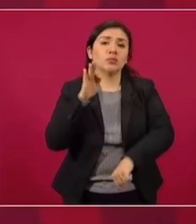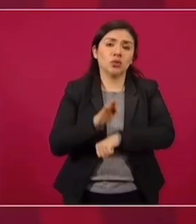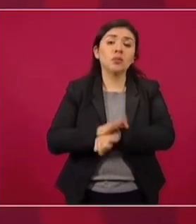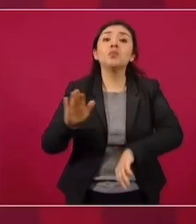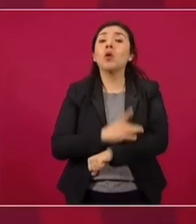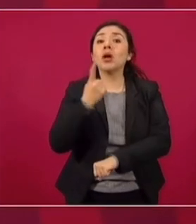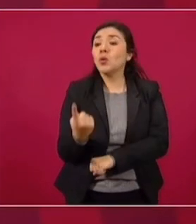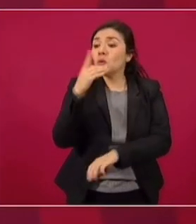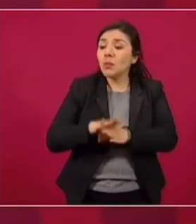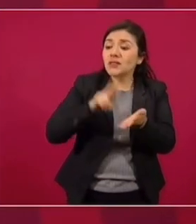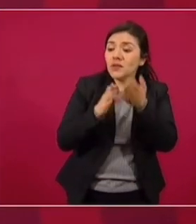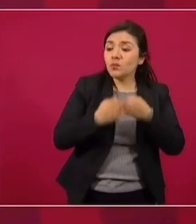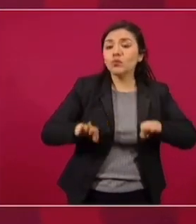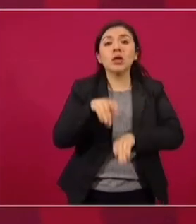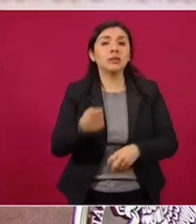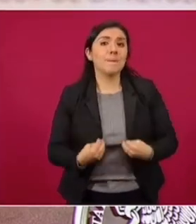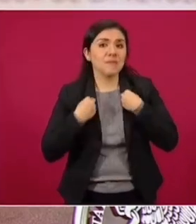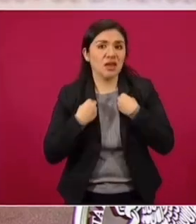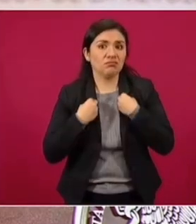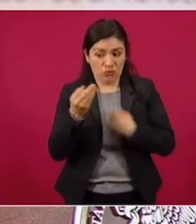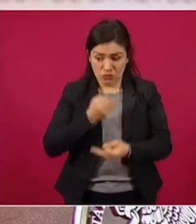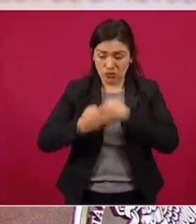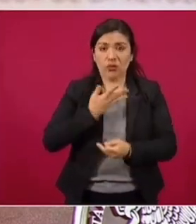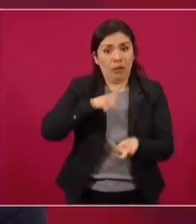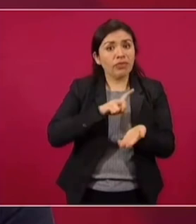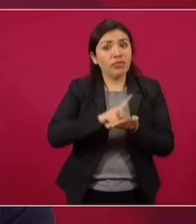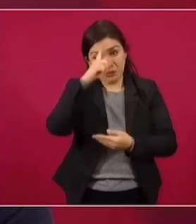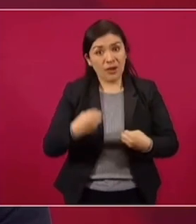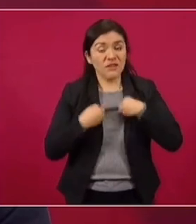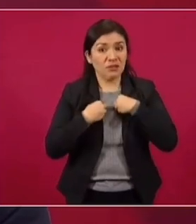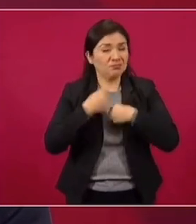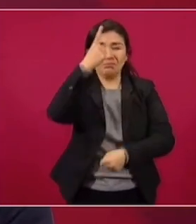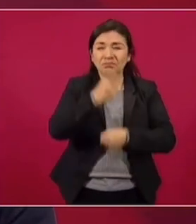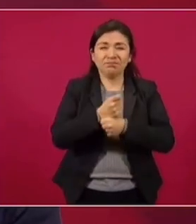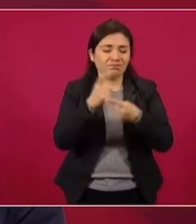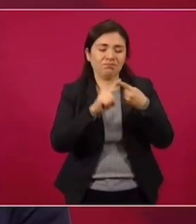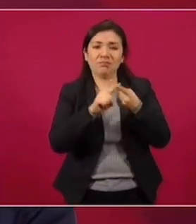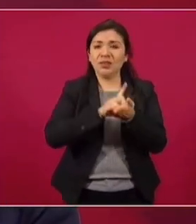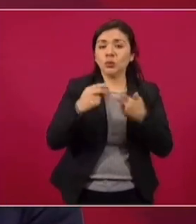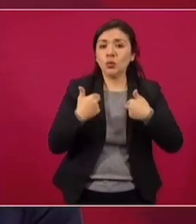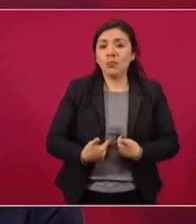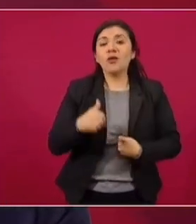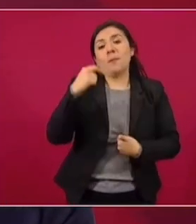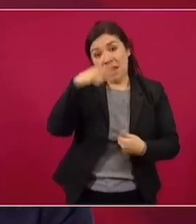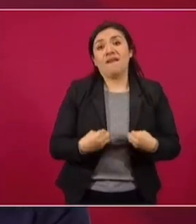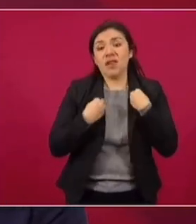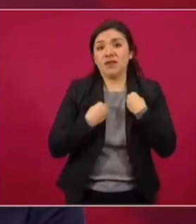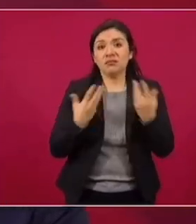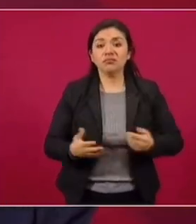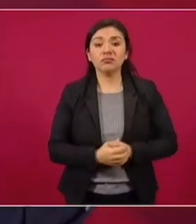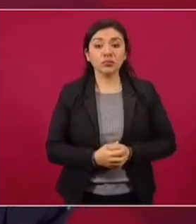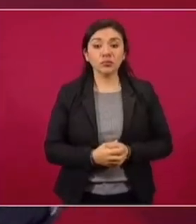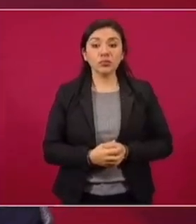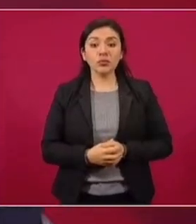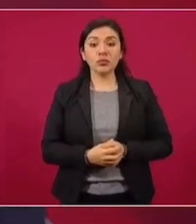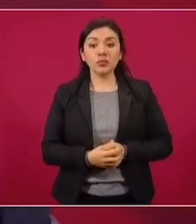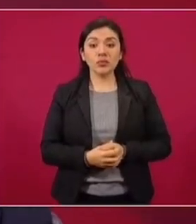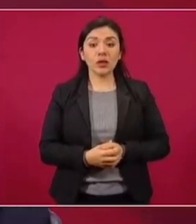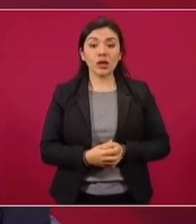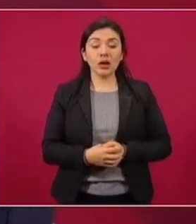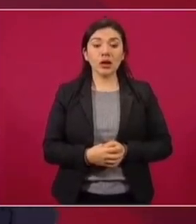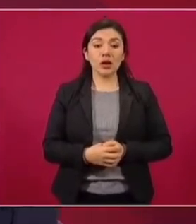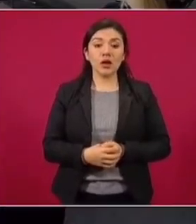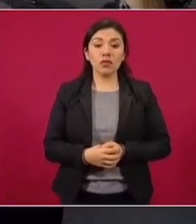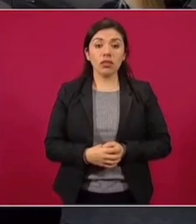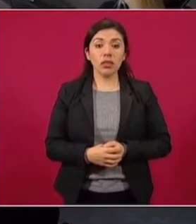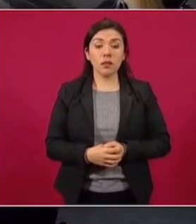es lo más valioso y todos tenemos derecho a la vida. Es el principal de los derechos humanos, el derecho a la vida. Pero si